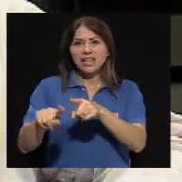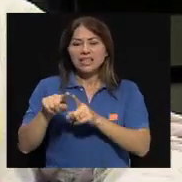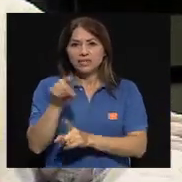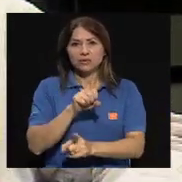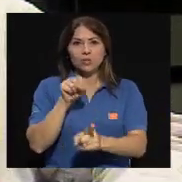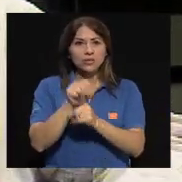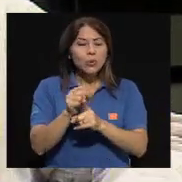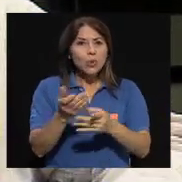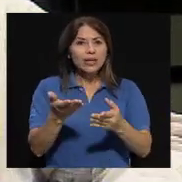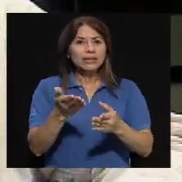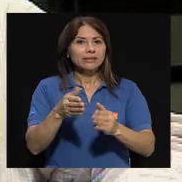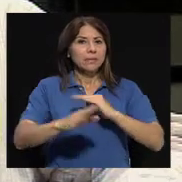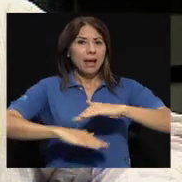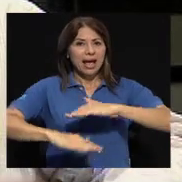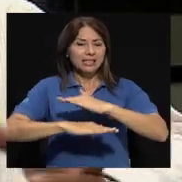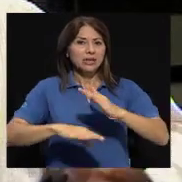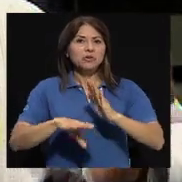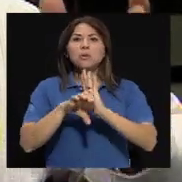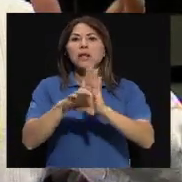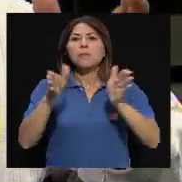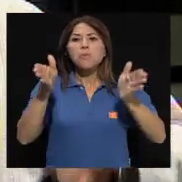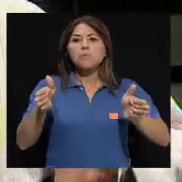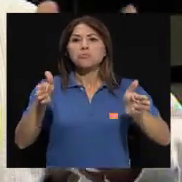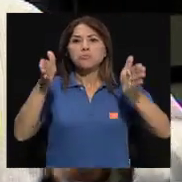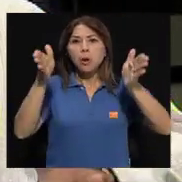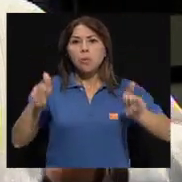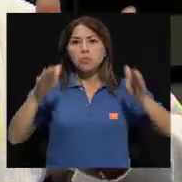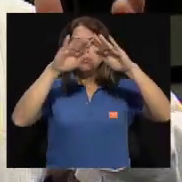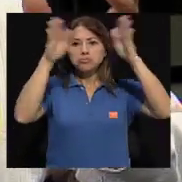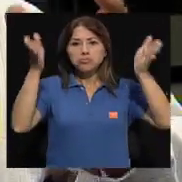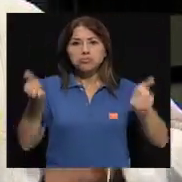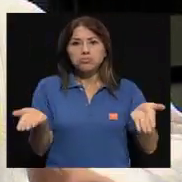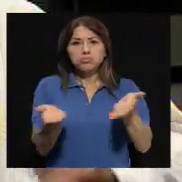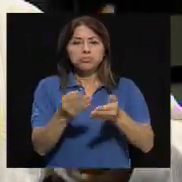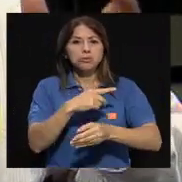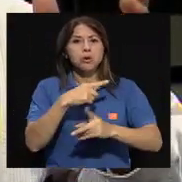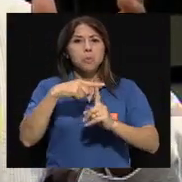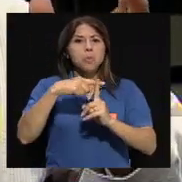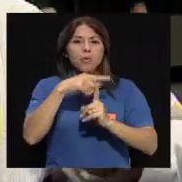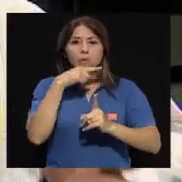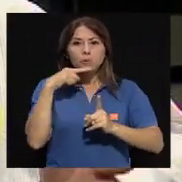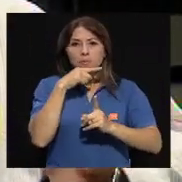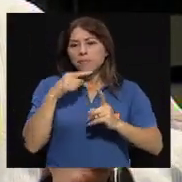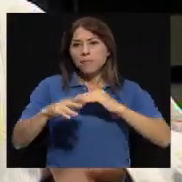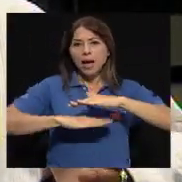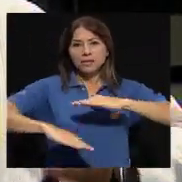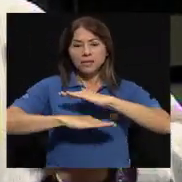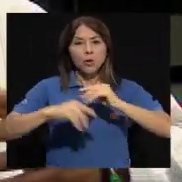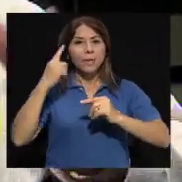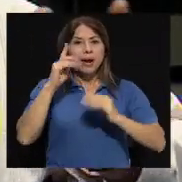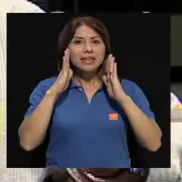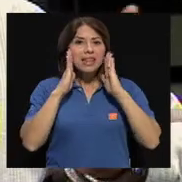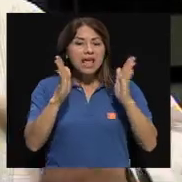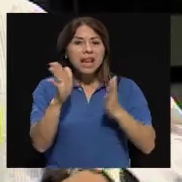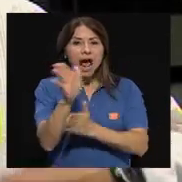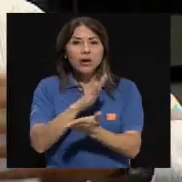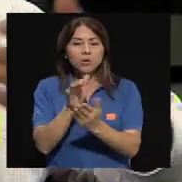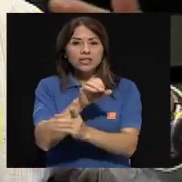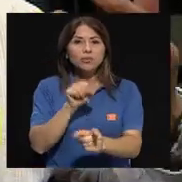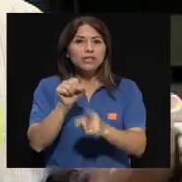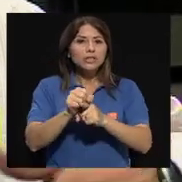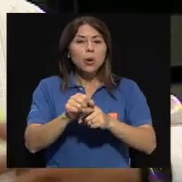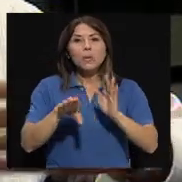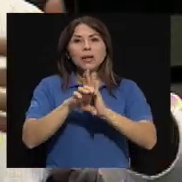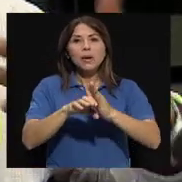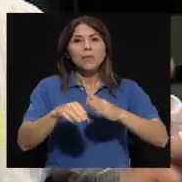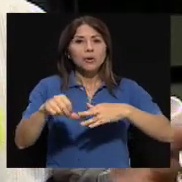enfermedades crónicas, pero básicamente un botiquín simple, básico, que sea de trauma, para poder atender escoriaciones,